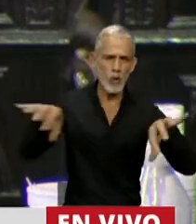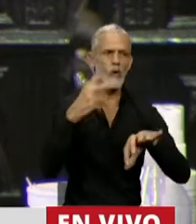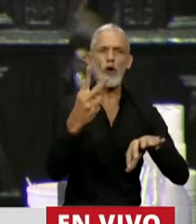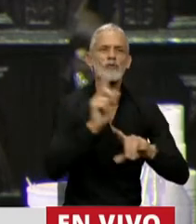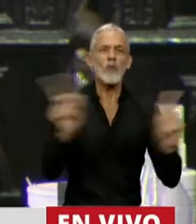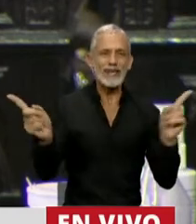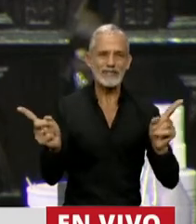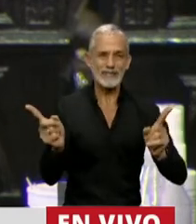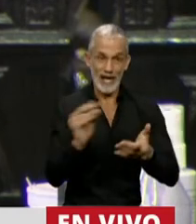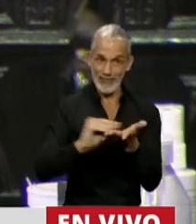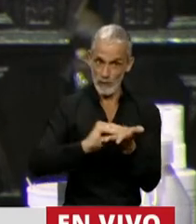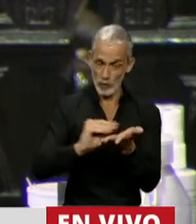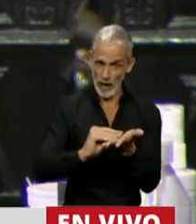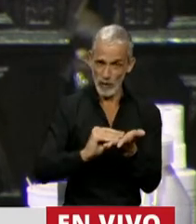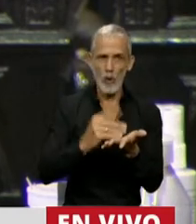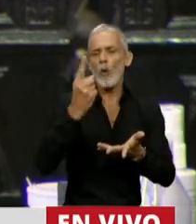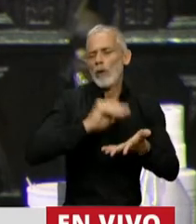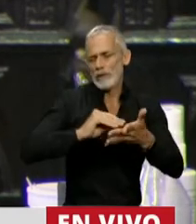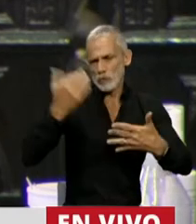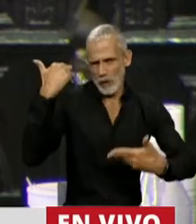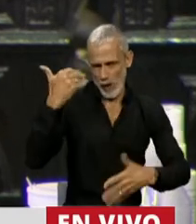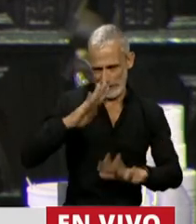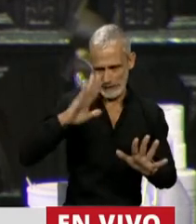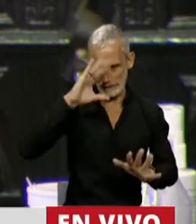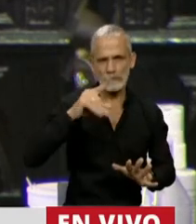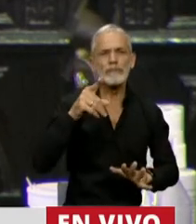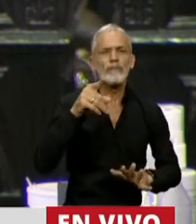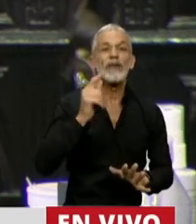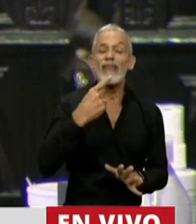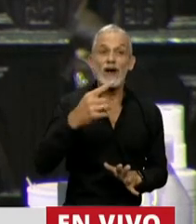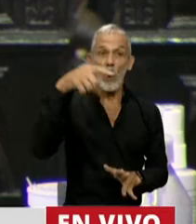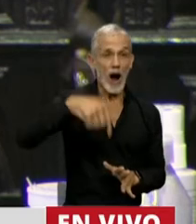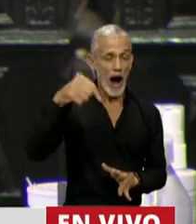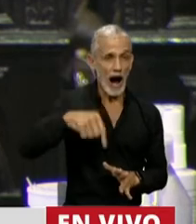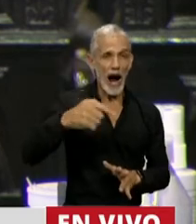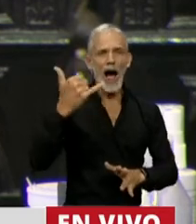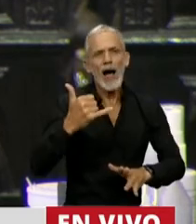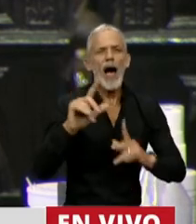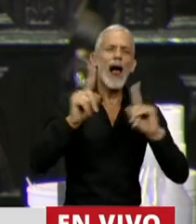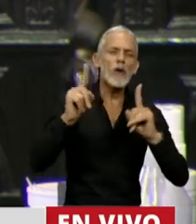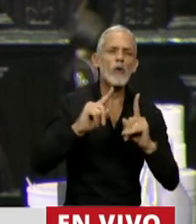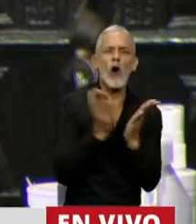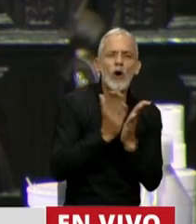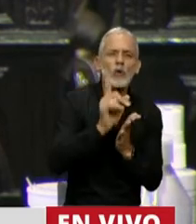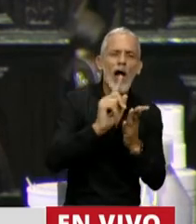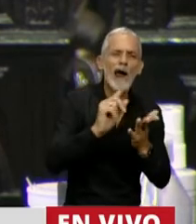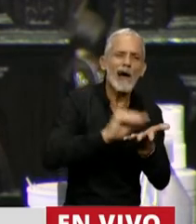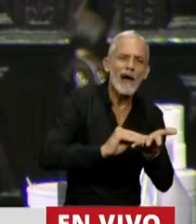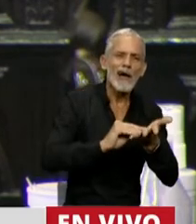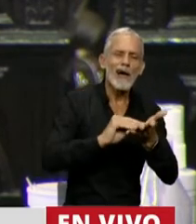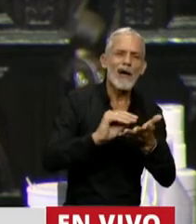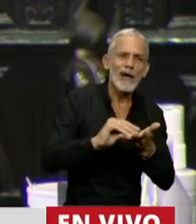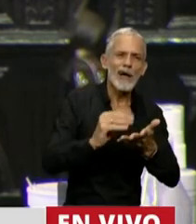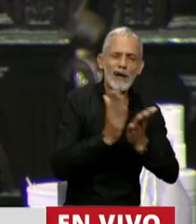El diputado, un diputado preopinante dijo, acá algunos no estudiaron derecho. La